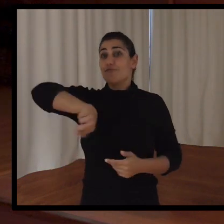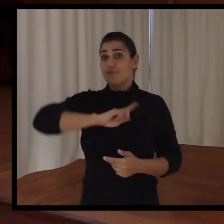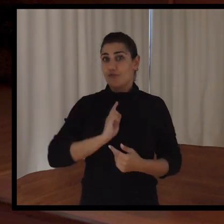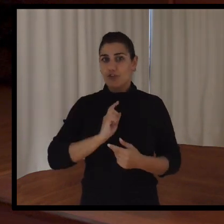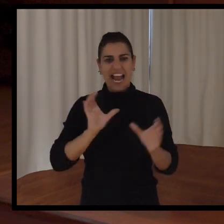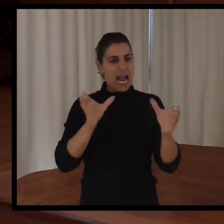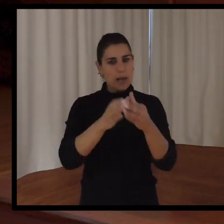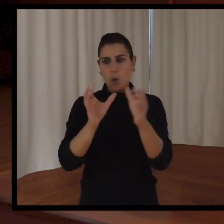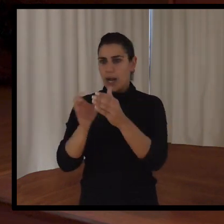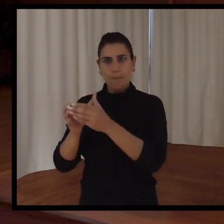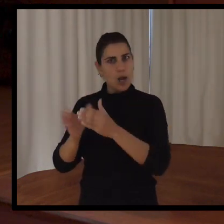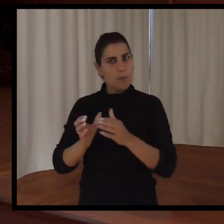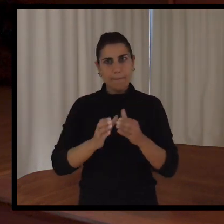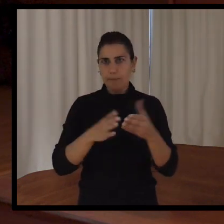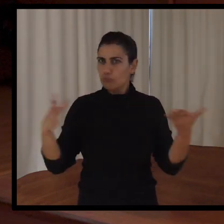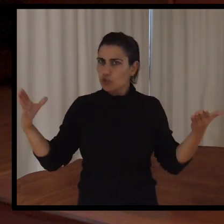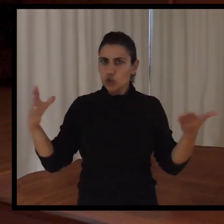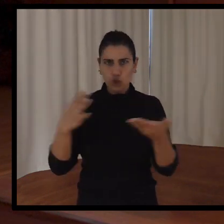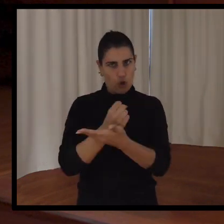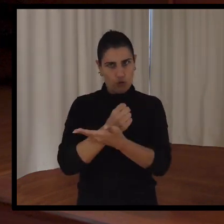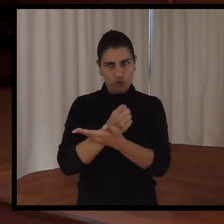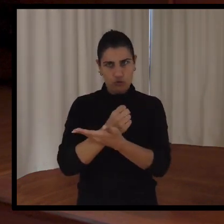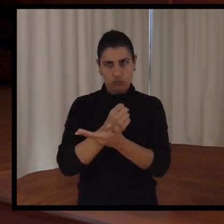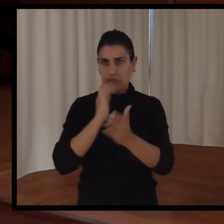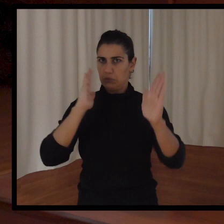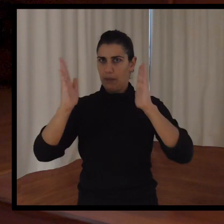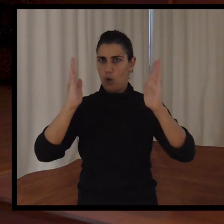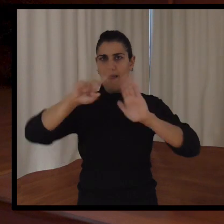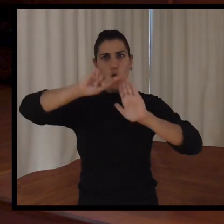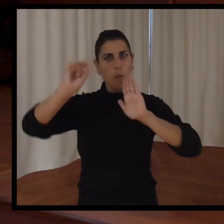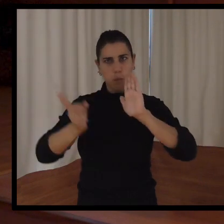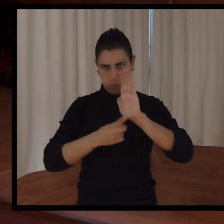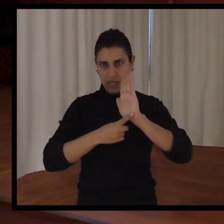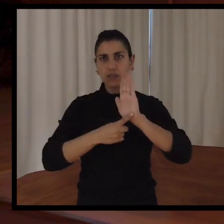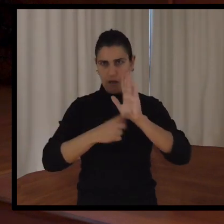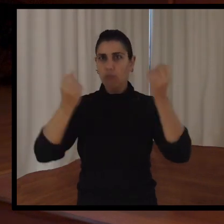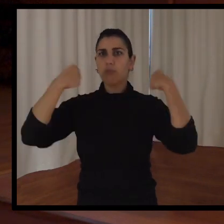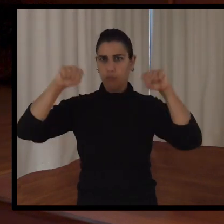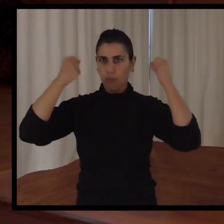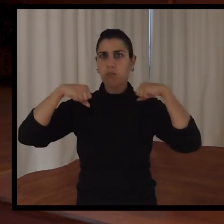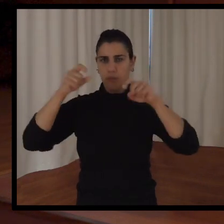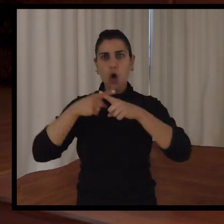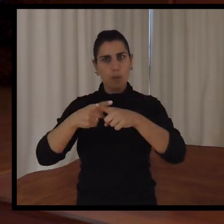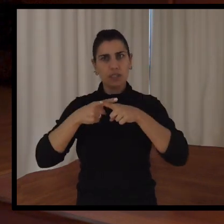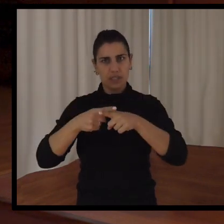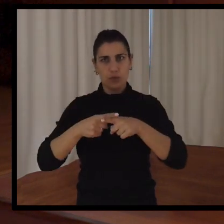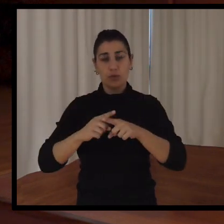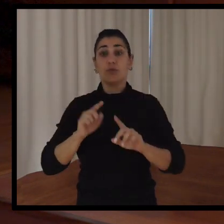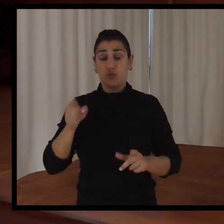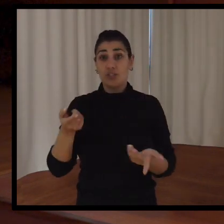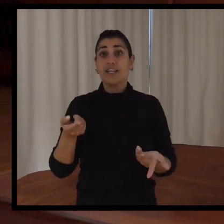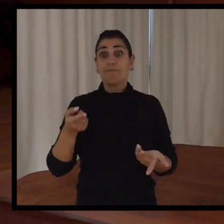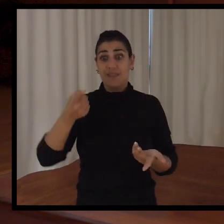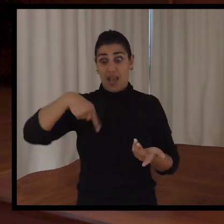con todos los equipos de la cadena durante toda la temporada, entrenamientos. Entonces, con esos entrenamientos,